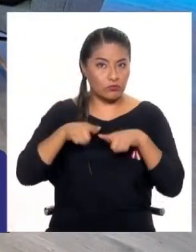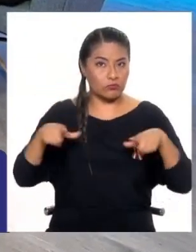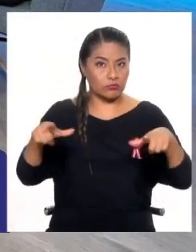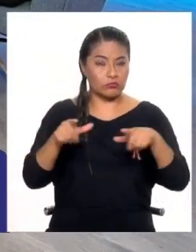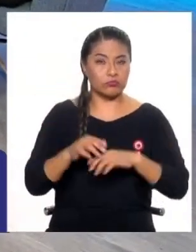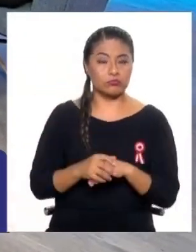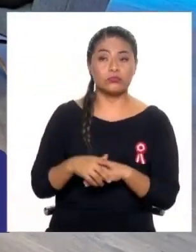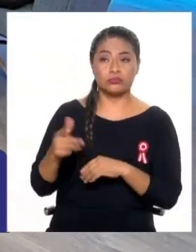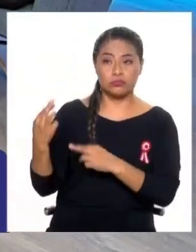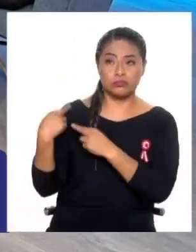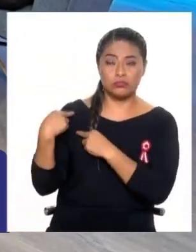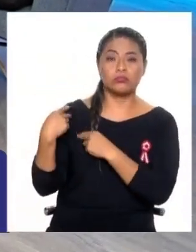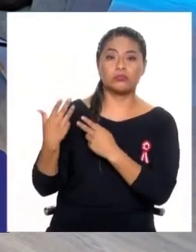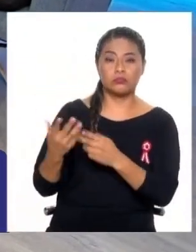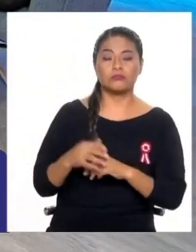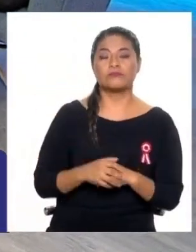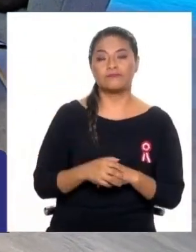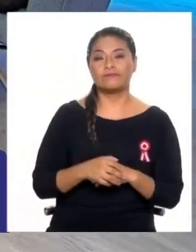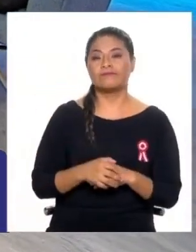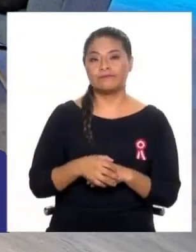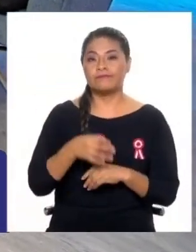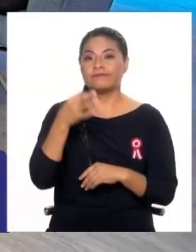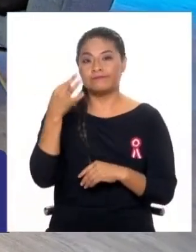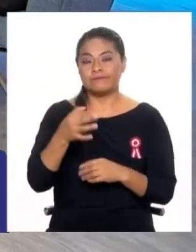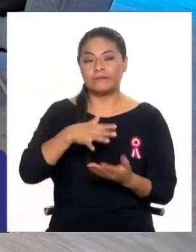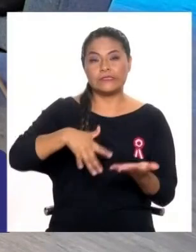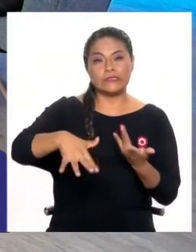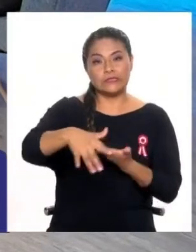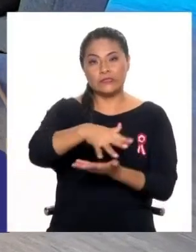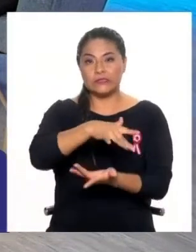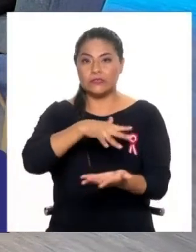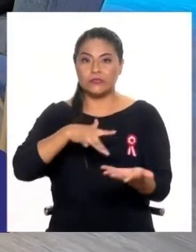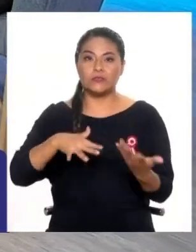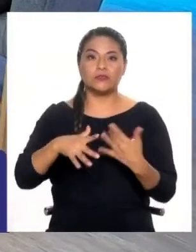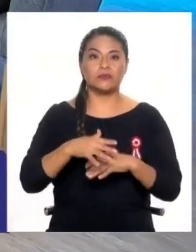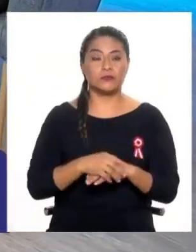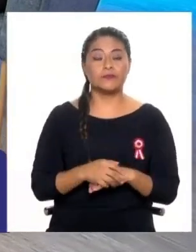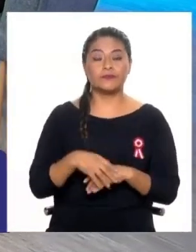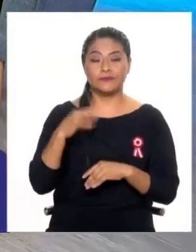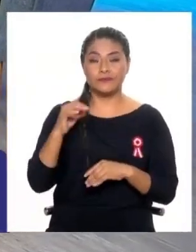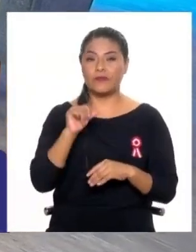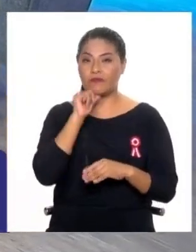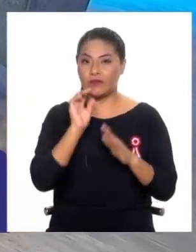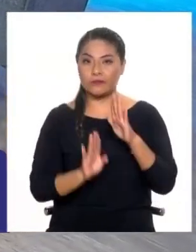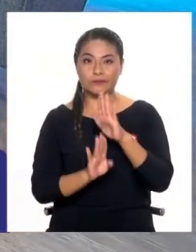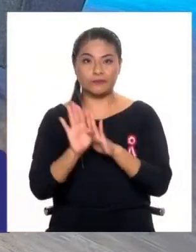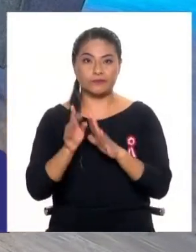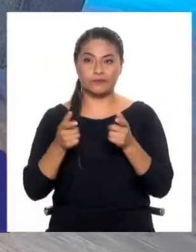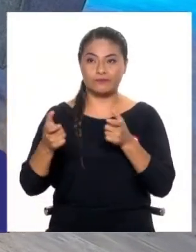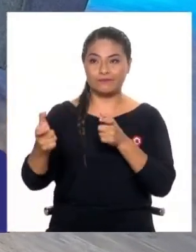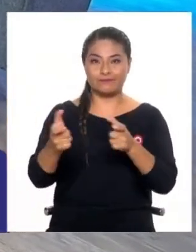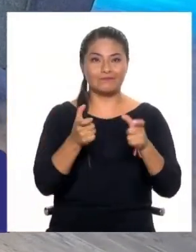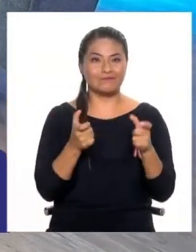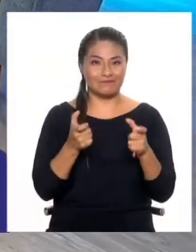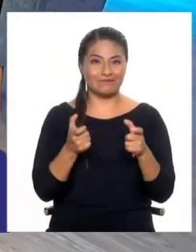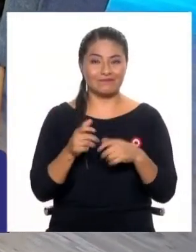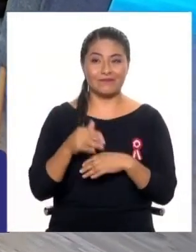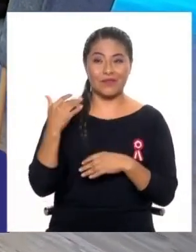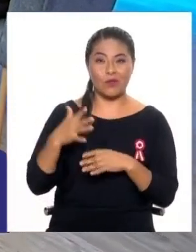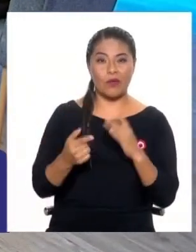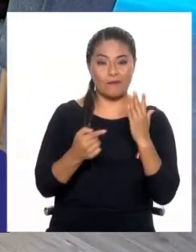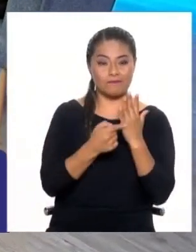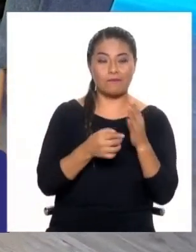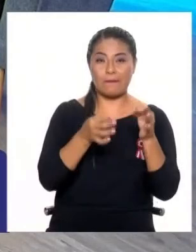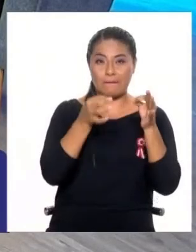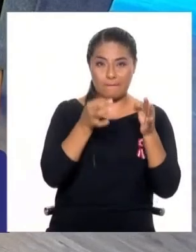supuesto, por supuesto. Esto va a generar seguro alguna crisis, pero es la crisis natural de crecimiento. Sin gobiernos locales, con capacidad técnica